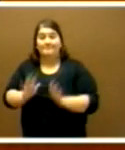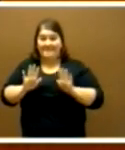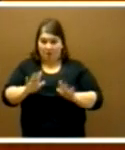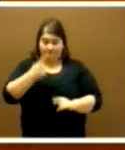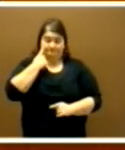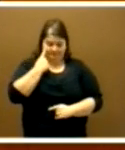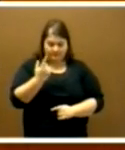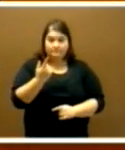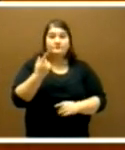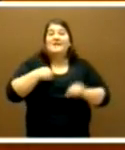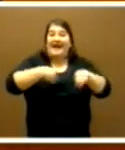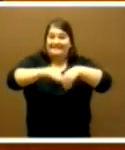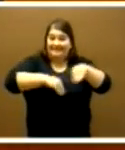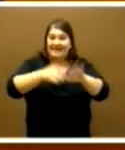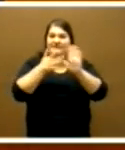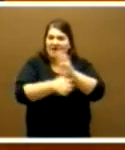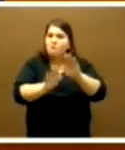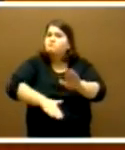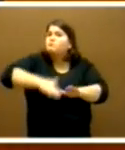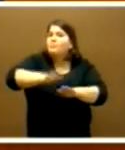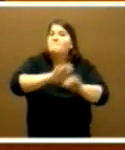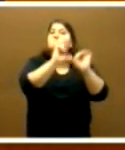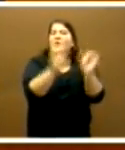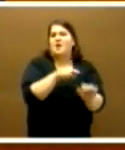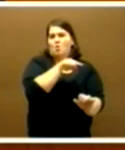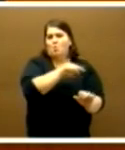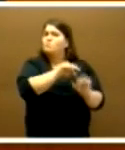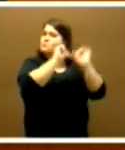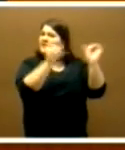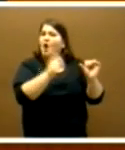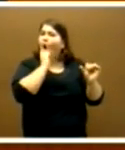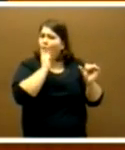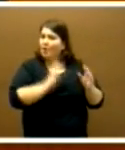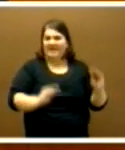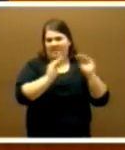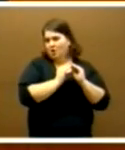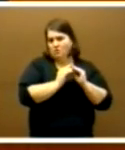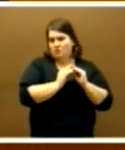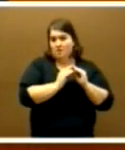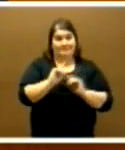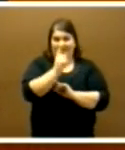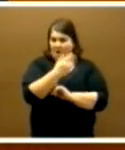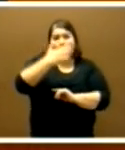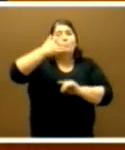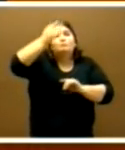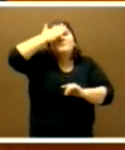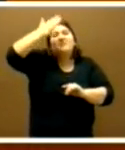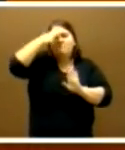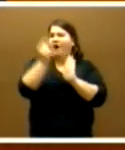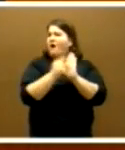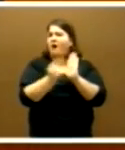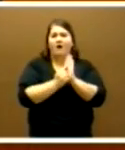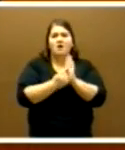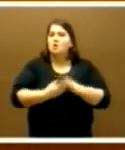la presente estrategia supone un paso adelante en un modelo, un modelo de conciliación desde el principio de la igualdad y que parte de la